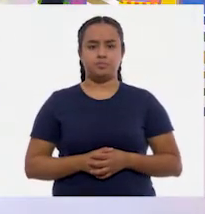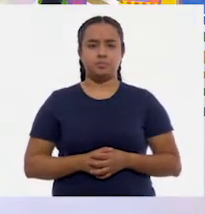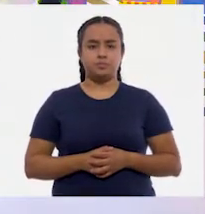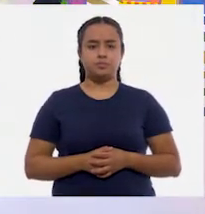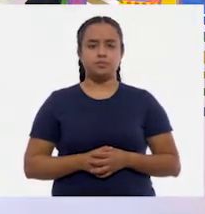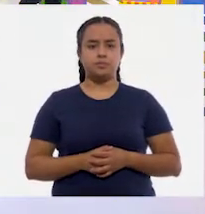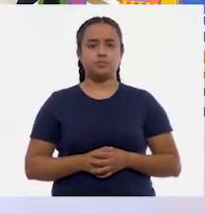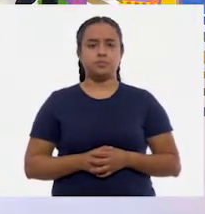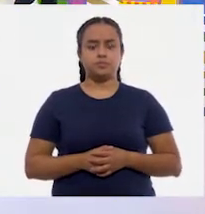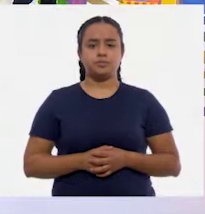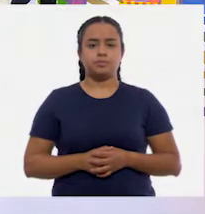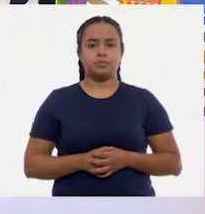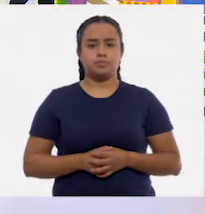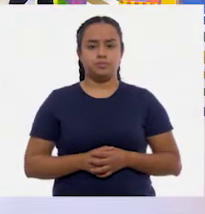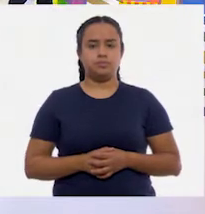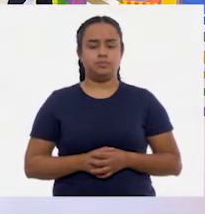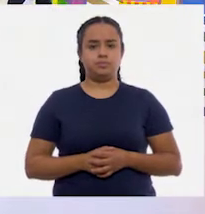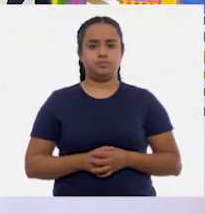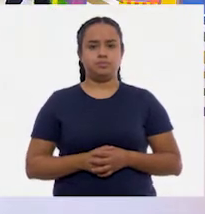Tendría que ser...